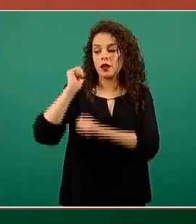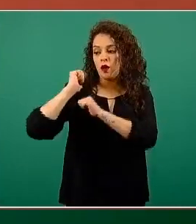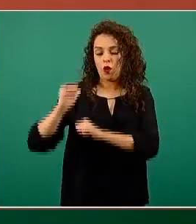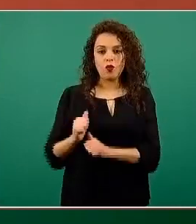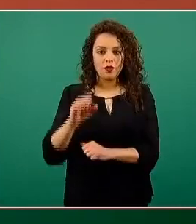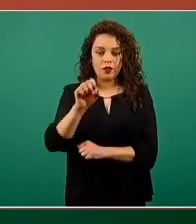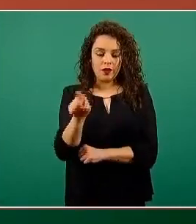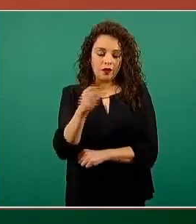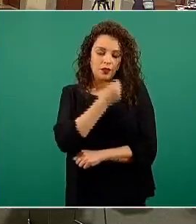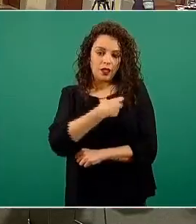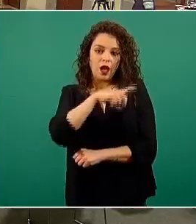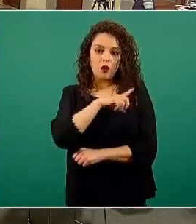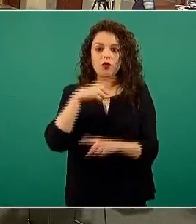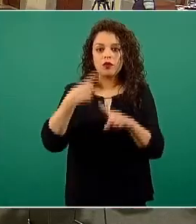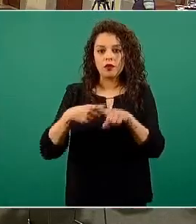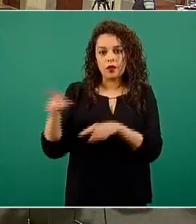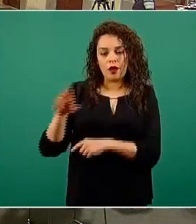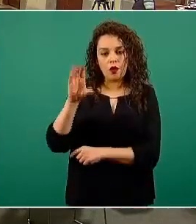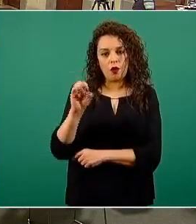es COFEPRIS.